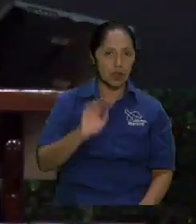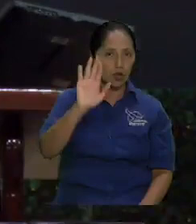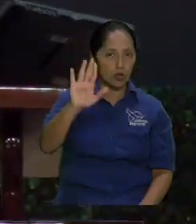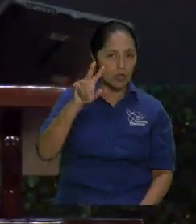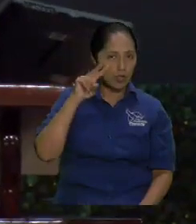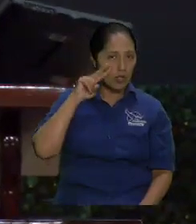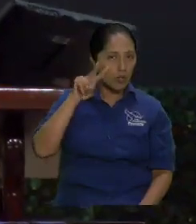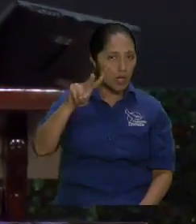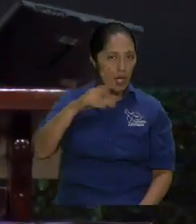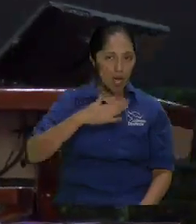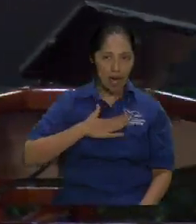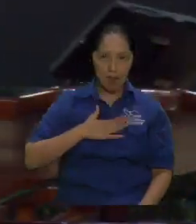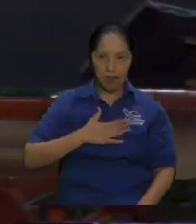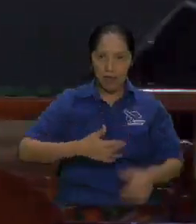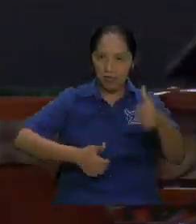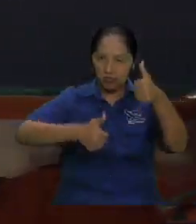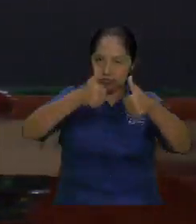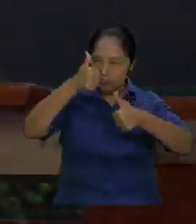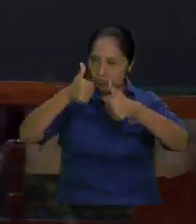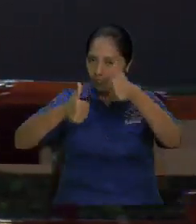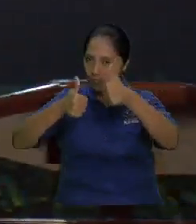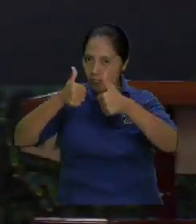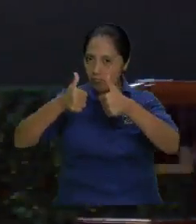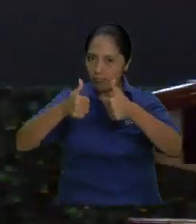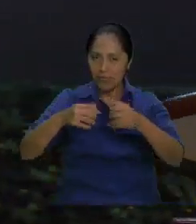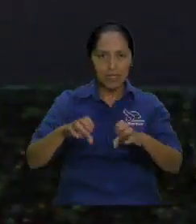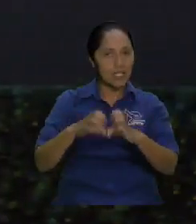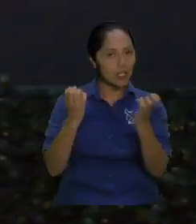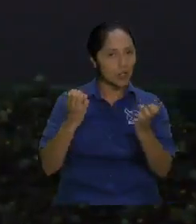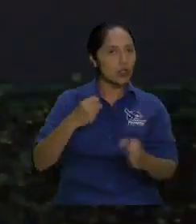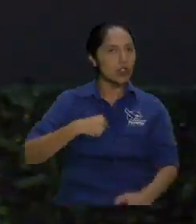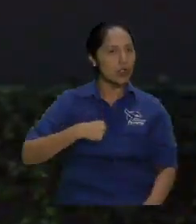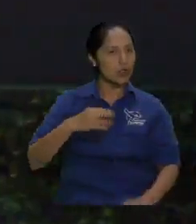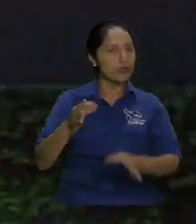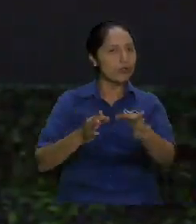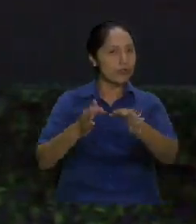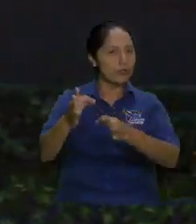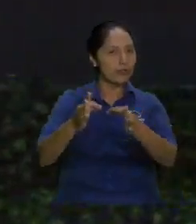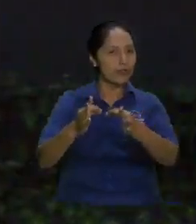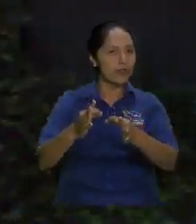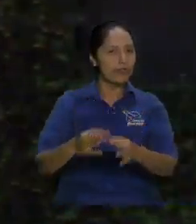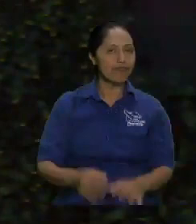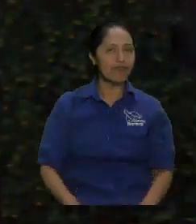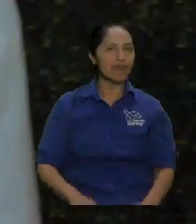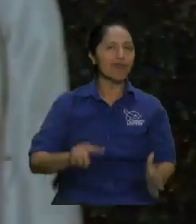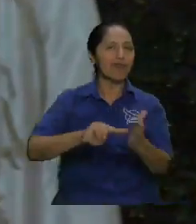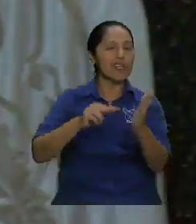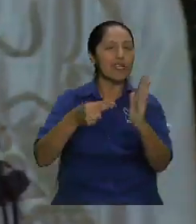qué se refiere? no te refieres Willis bueno mire pues trabajar para el Señor